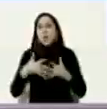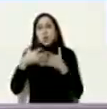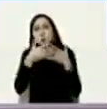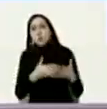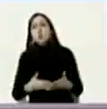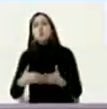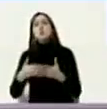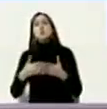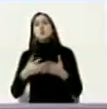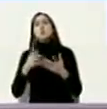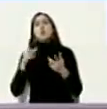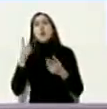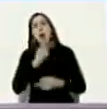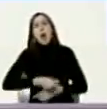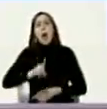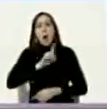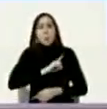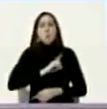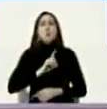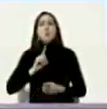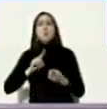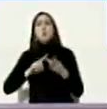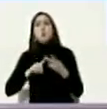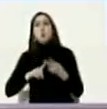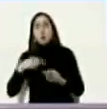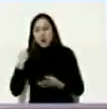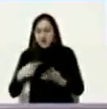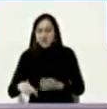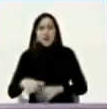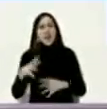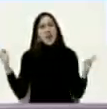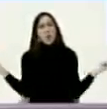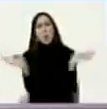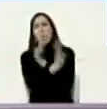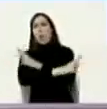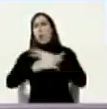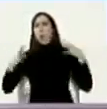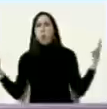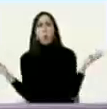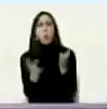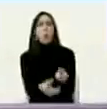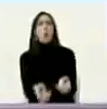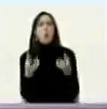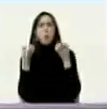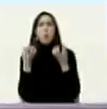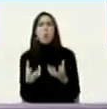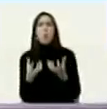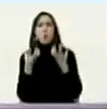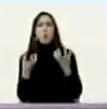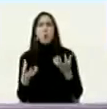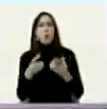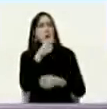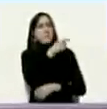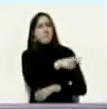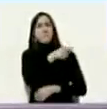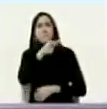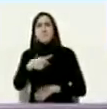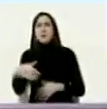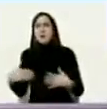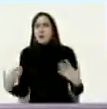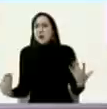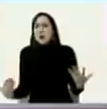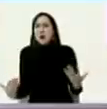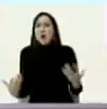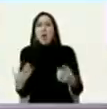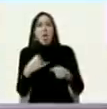en Madrid inmensas movilizaciones de miles y miles de ciudadanos negando el